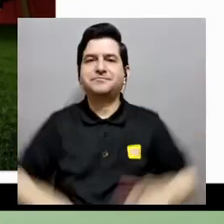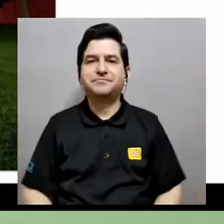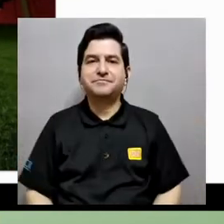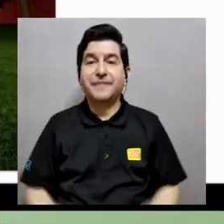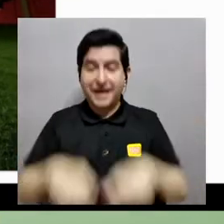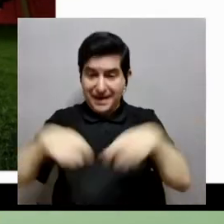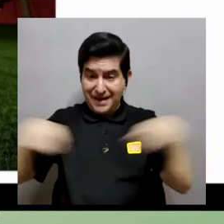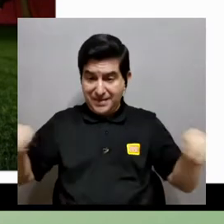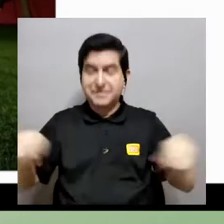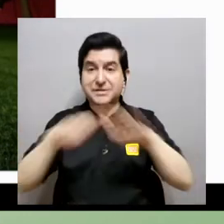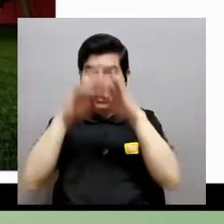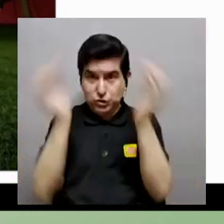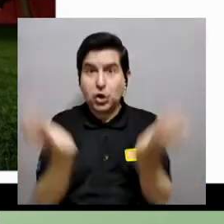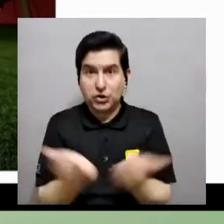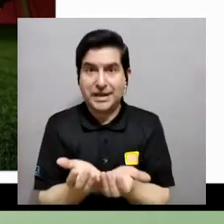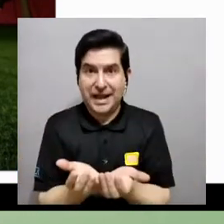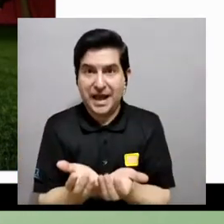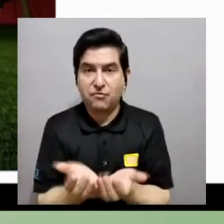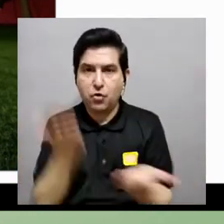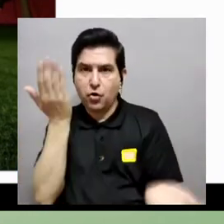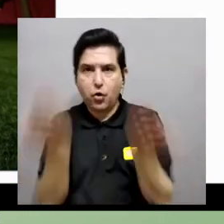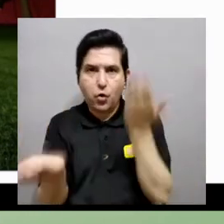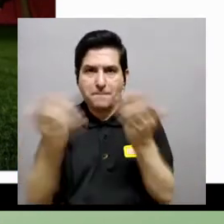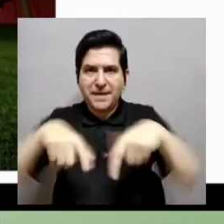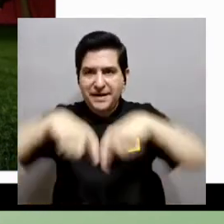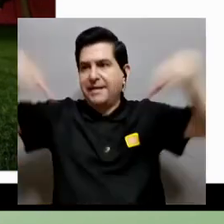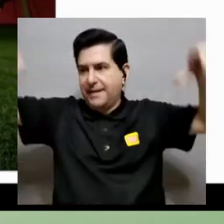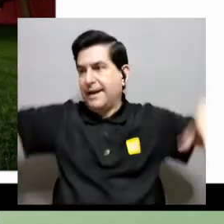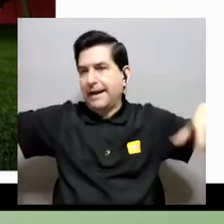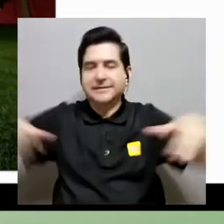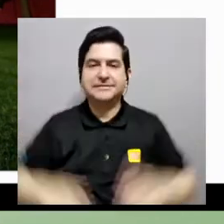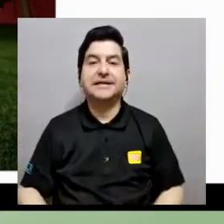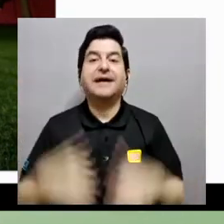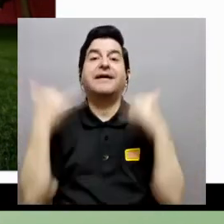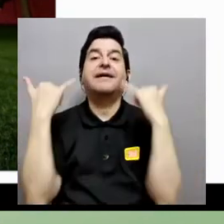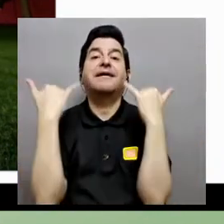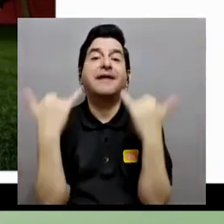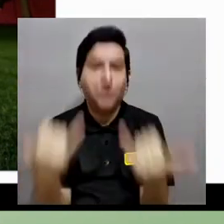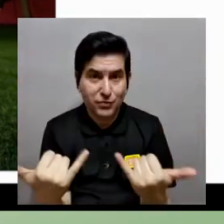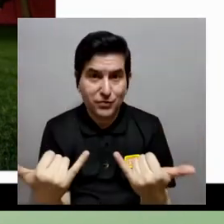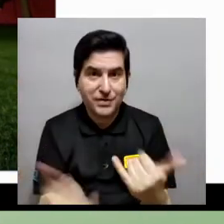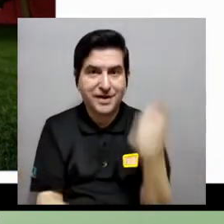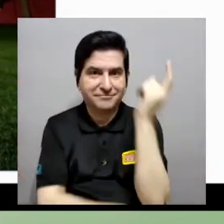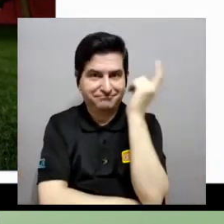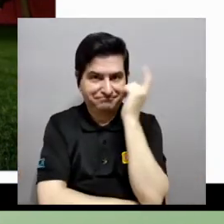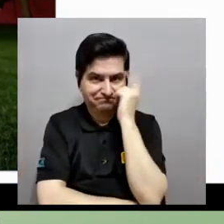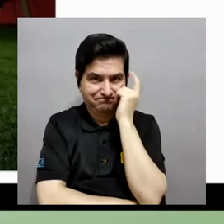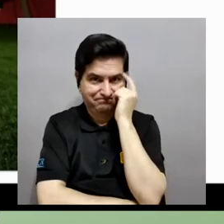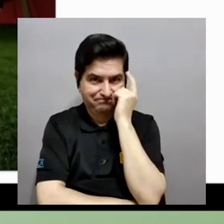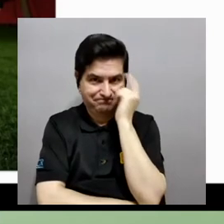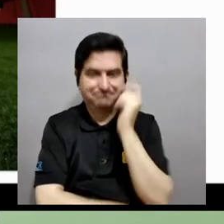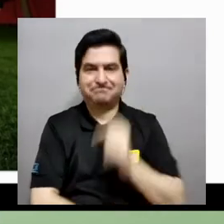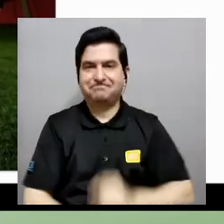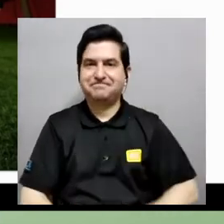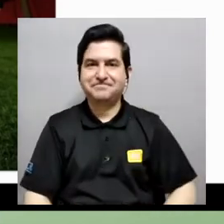Verá el tamaño que tiene una bola relativo a una plaza de fútbol. Ahora, supongamos que